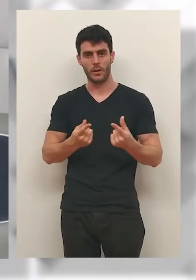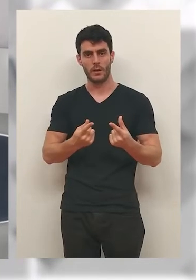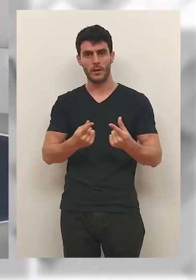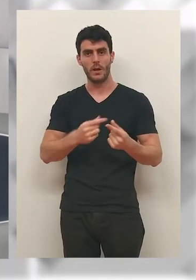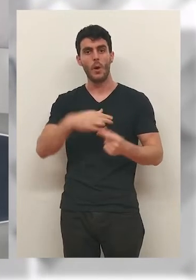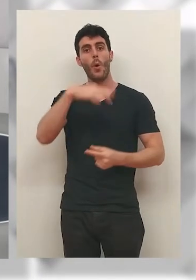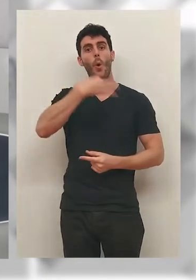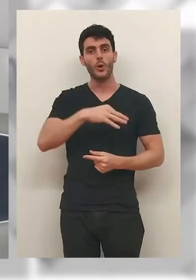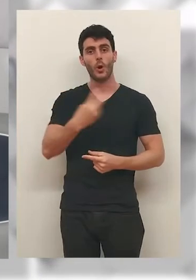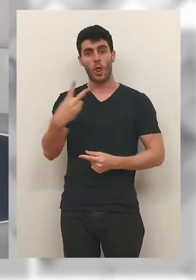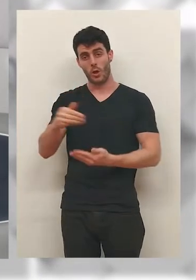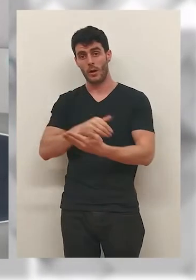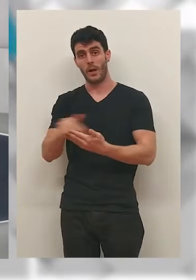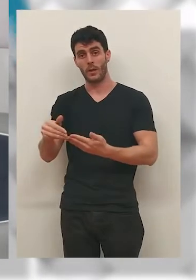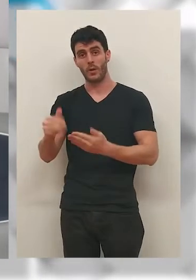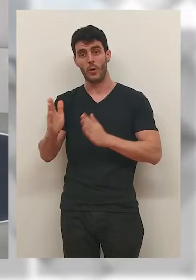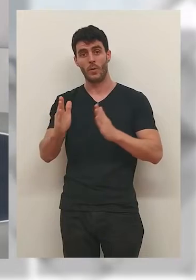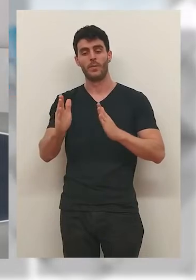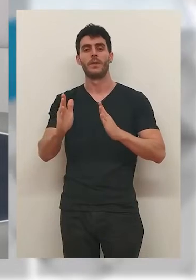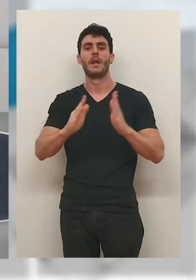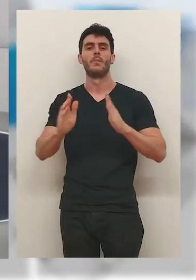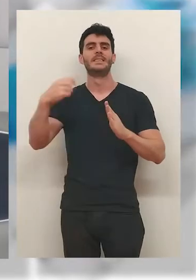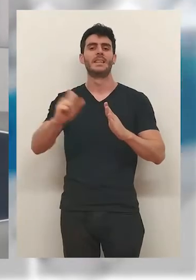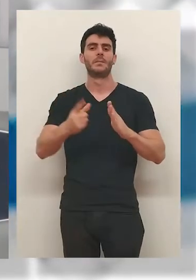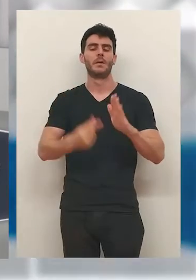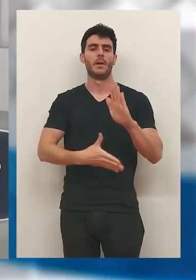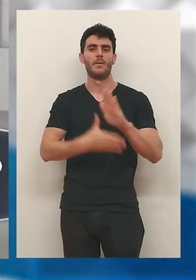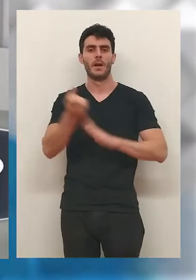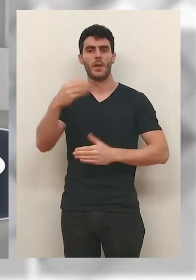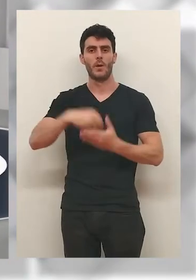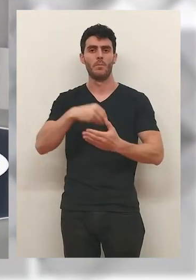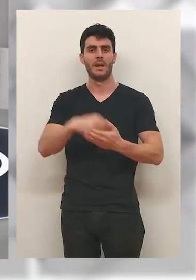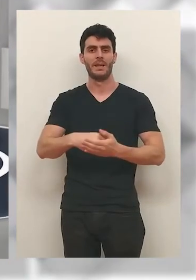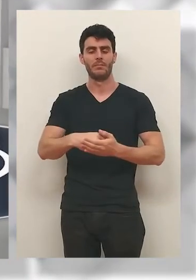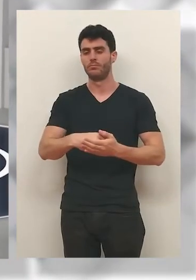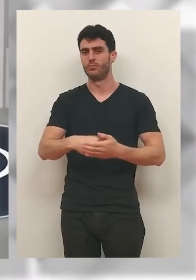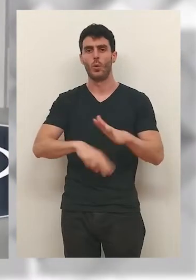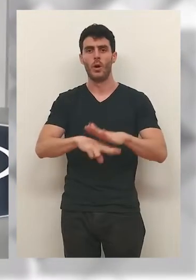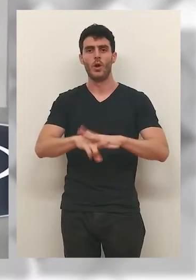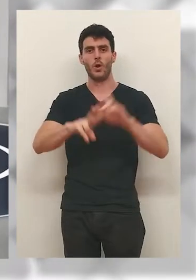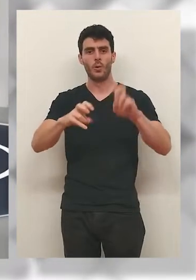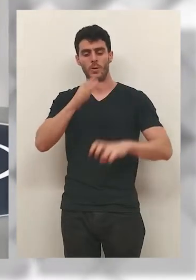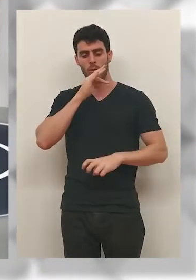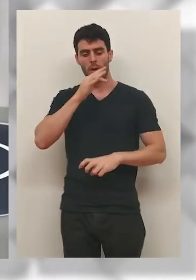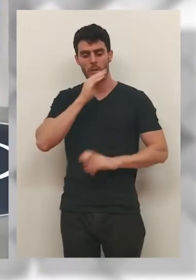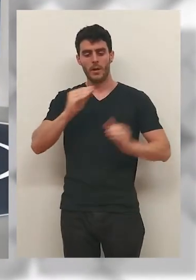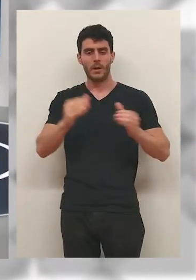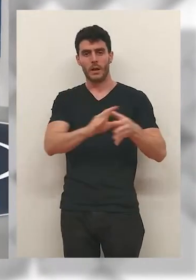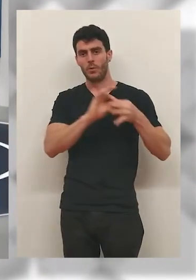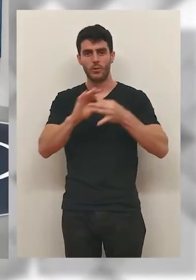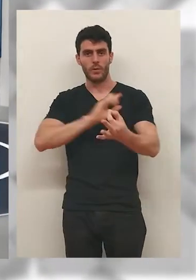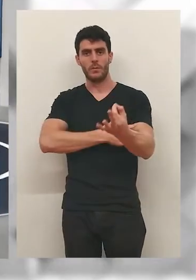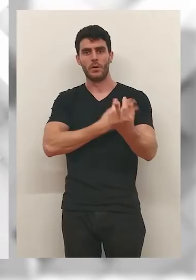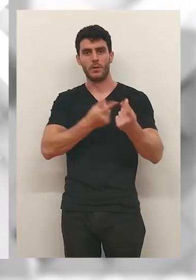Unión Deportiva Logroñés es el único de los tres equipos riojanos que competirán la próxima temporada en primera federación que aún no ha incorporado ninguna cara nueva.